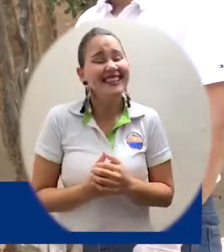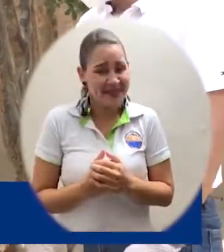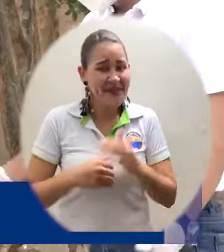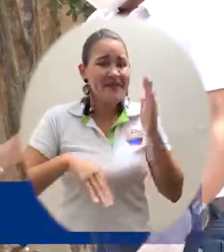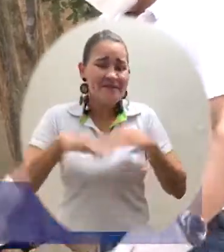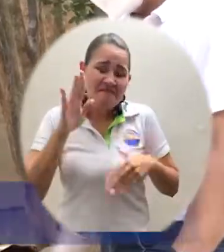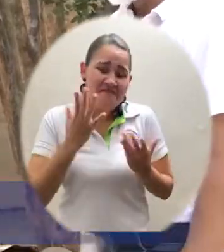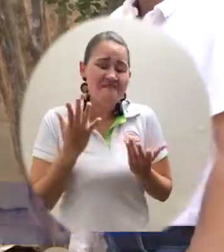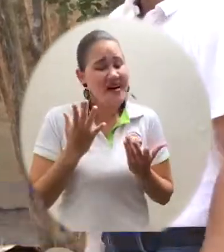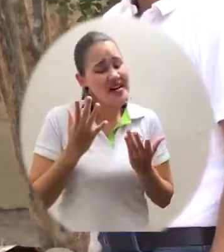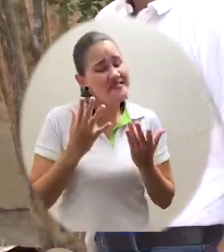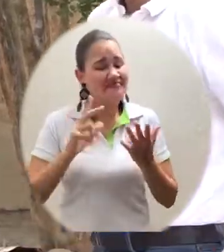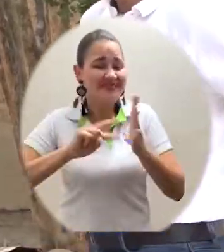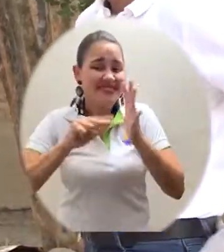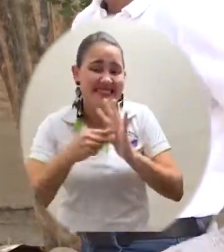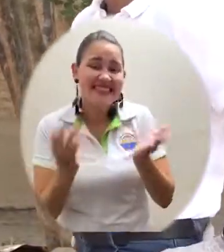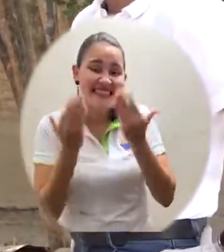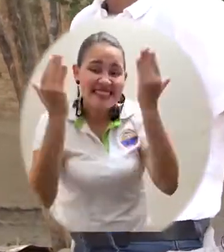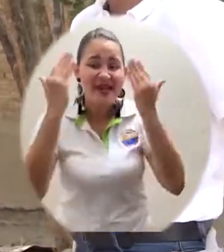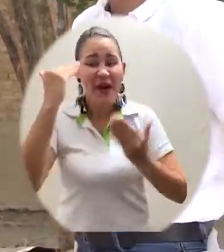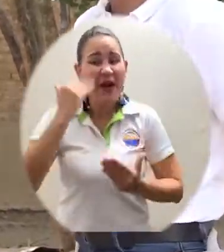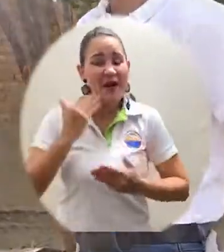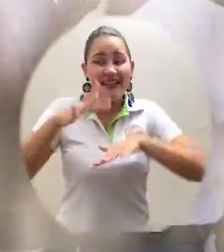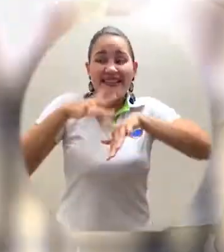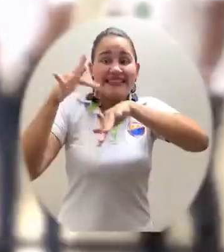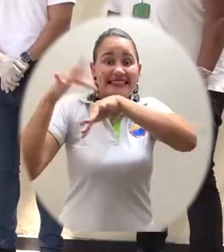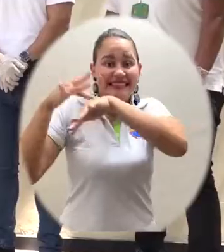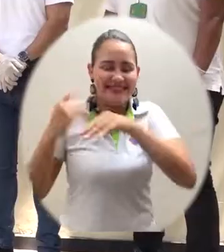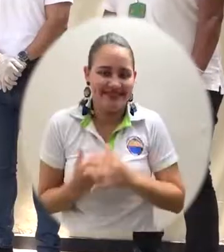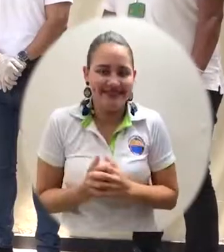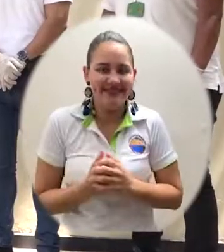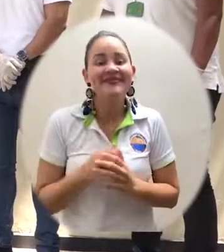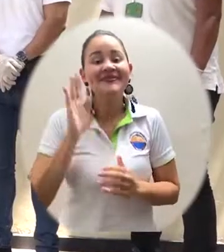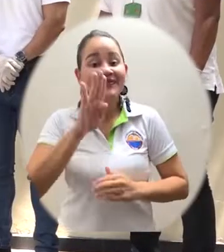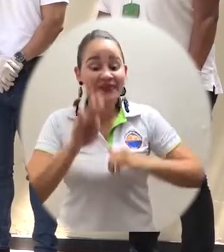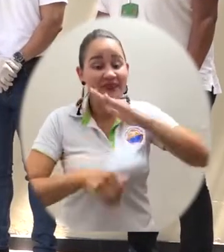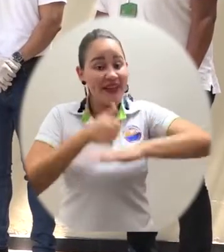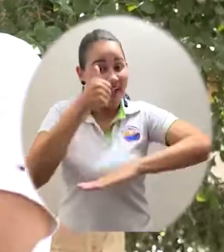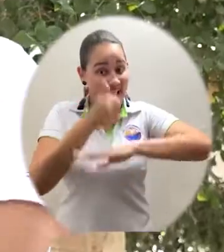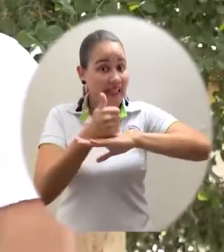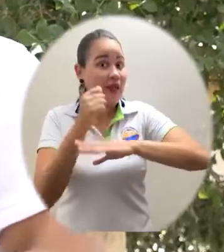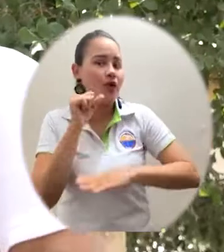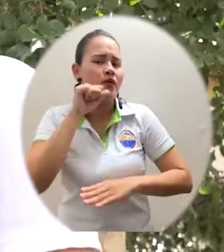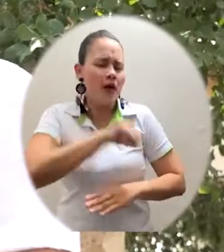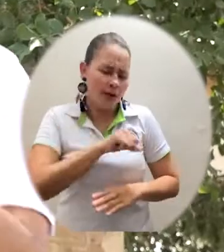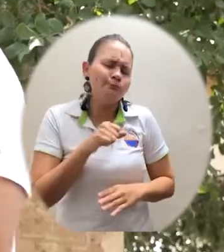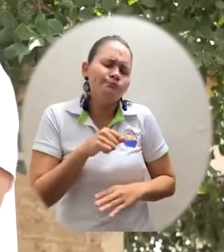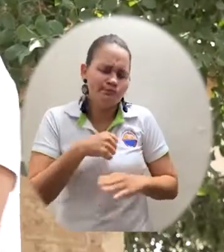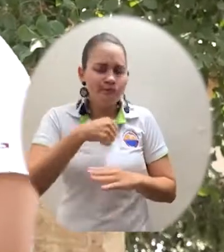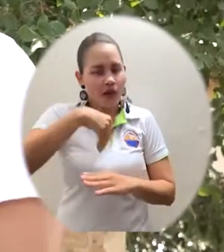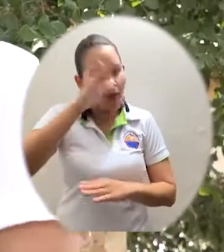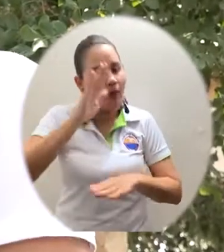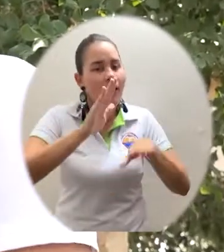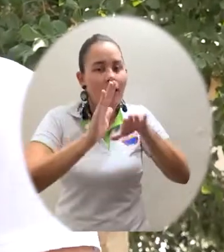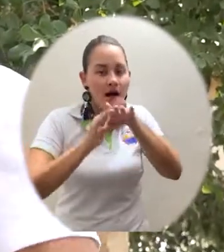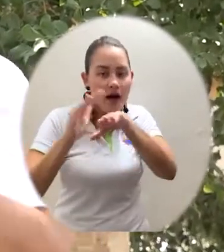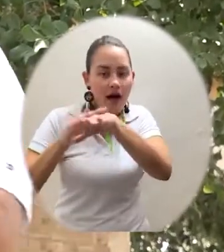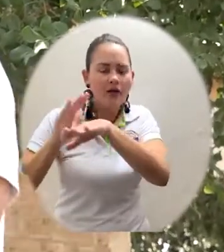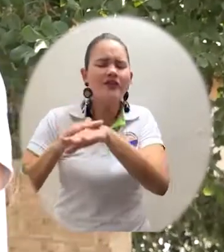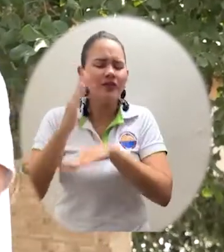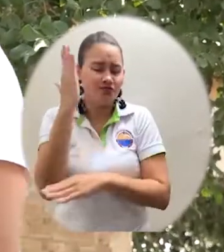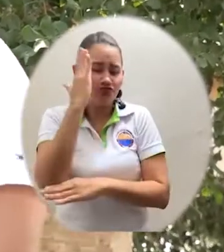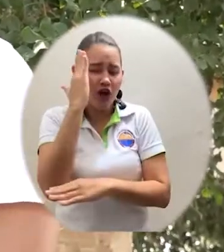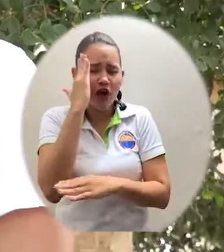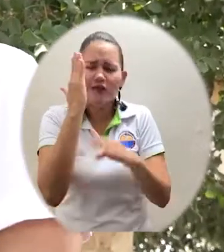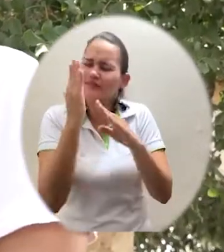detalle, porque es una forma de estimular más a los jóvenes. Un momento en el que el rector Pablo Vera aprovechó